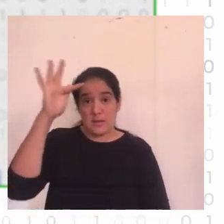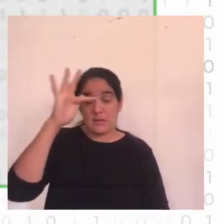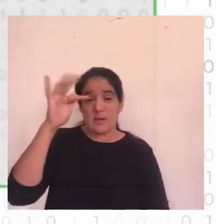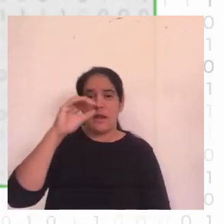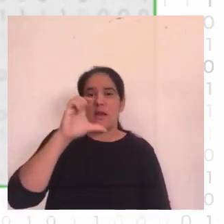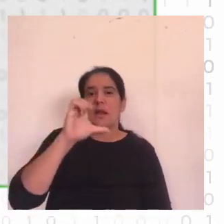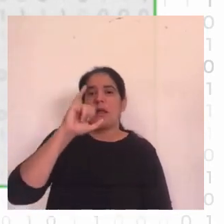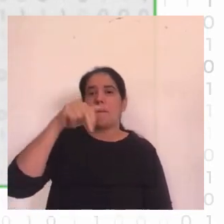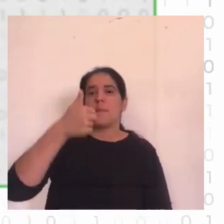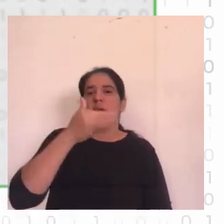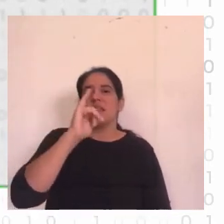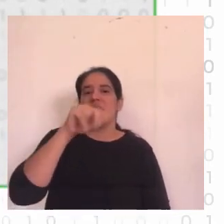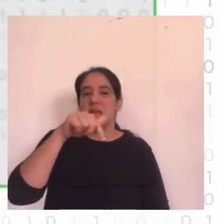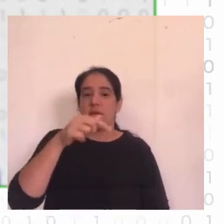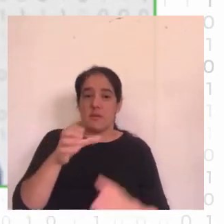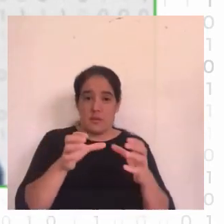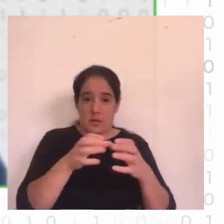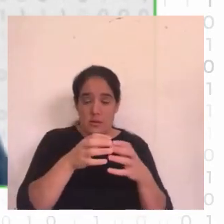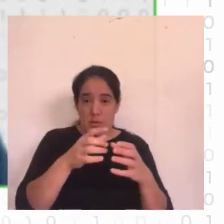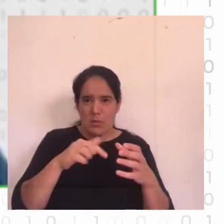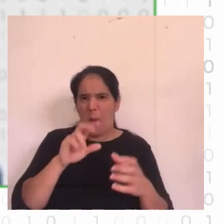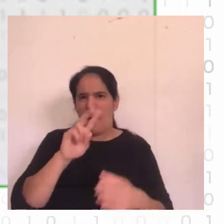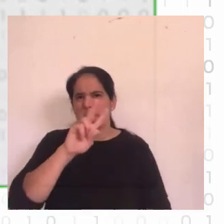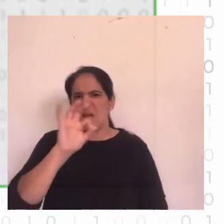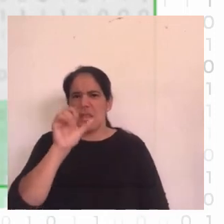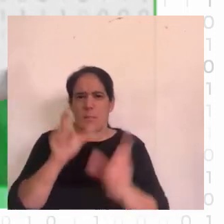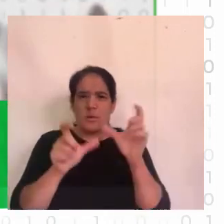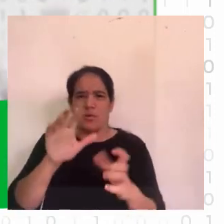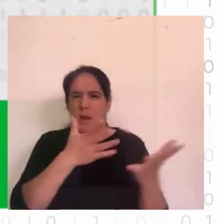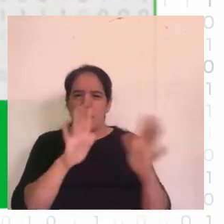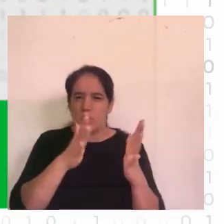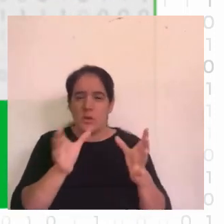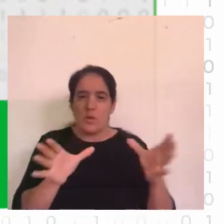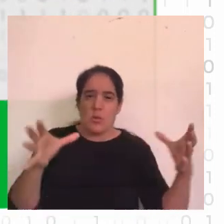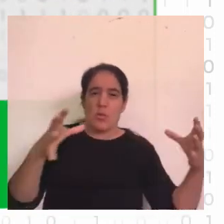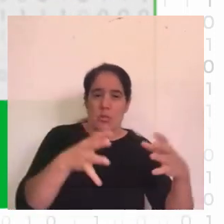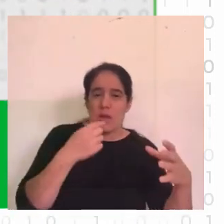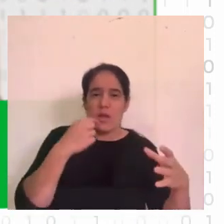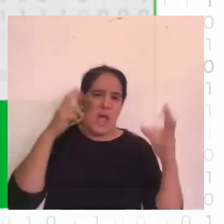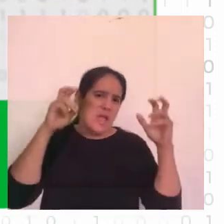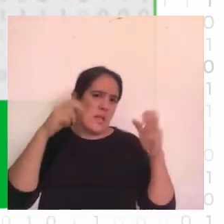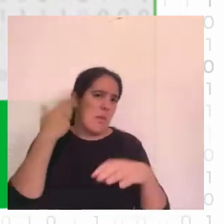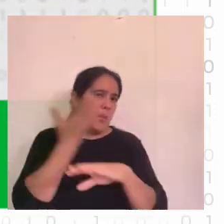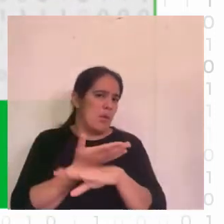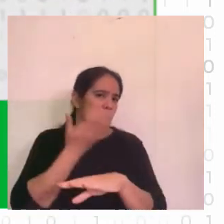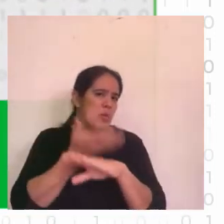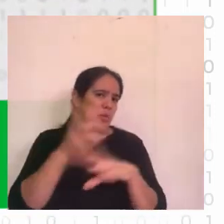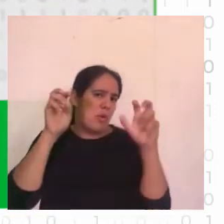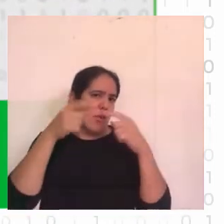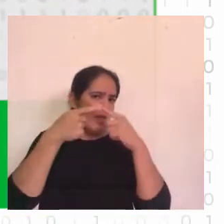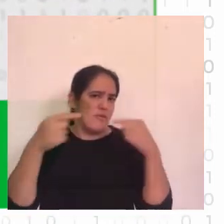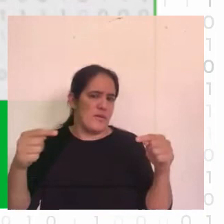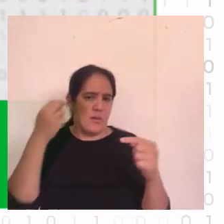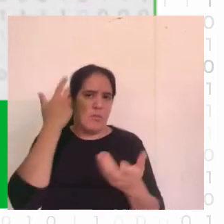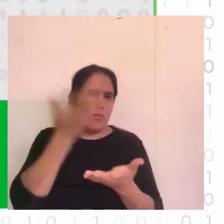lo que teníamos que hacer éramos como 20 o 25 estudiantes y teníamos que proponer temas después de esos temas se seleccionaban y